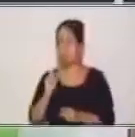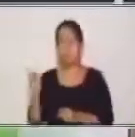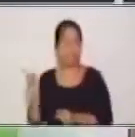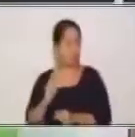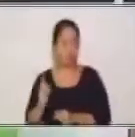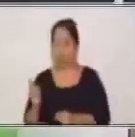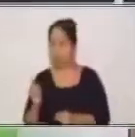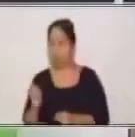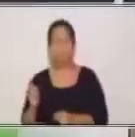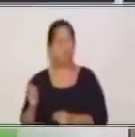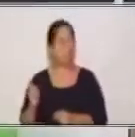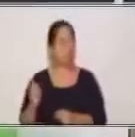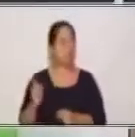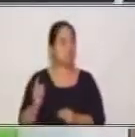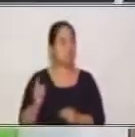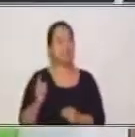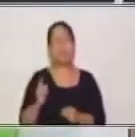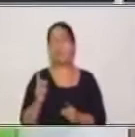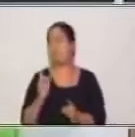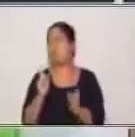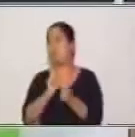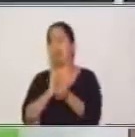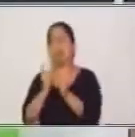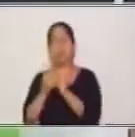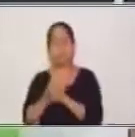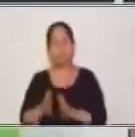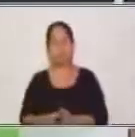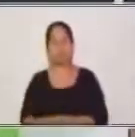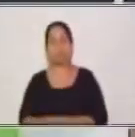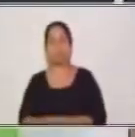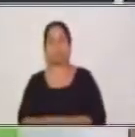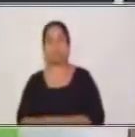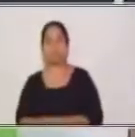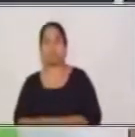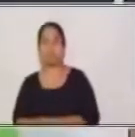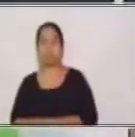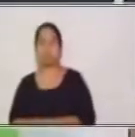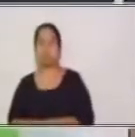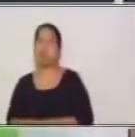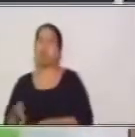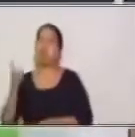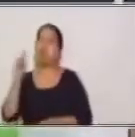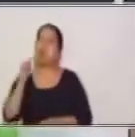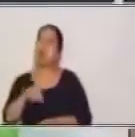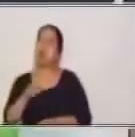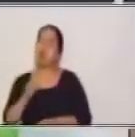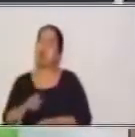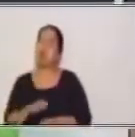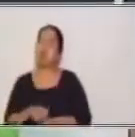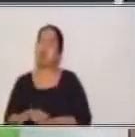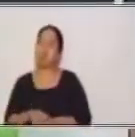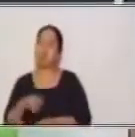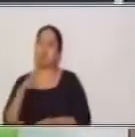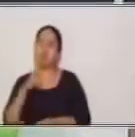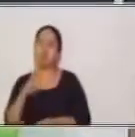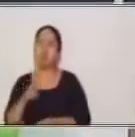una forma, eso debe de predominar en los verbos también. Pero vamos a hablar de cómo se van